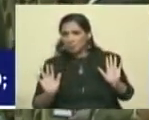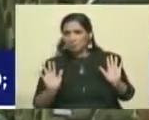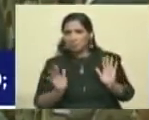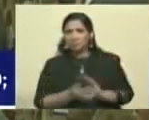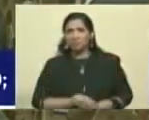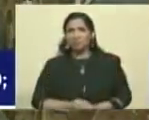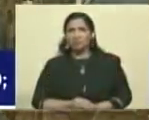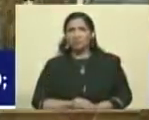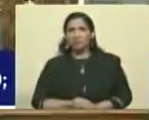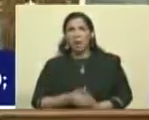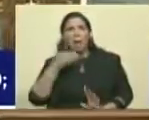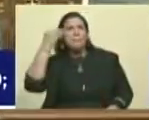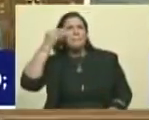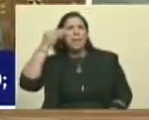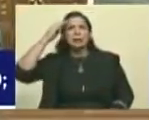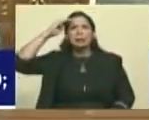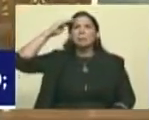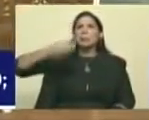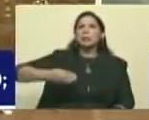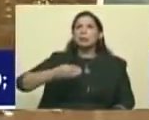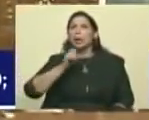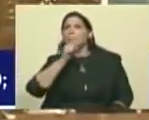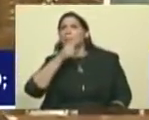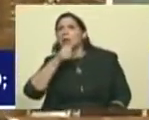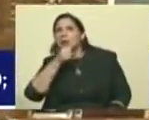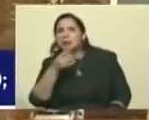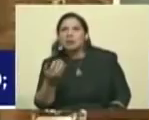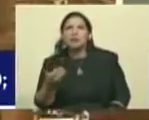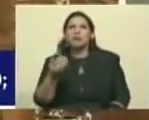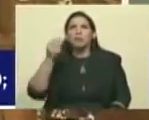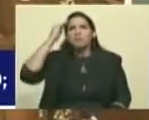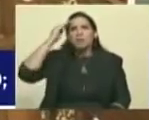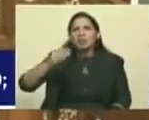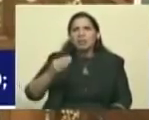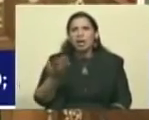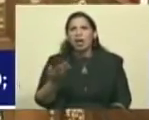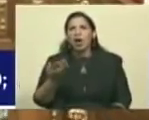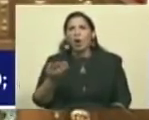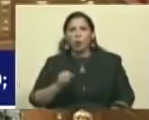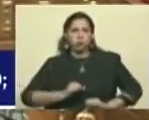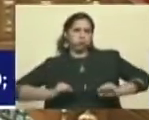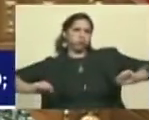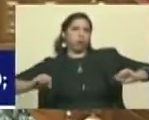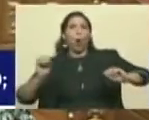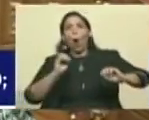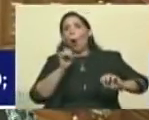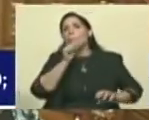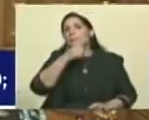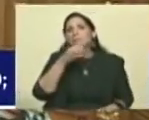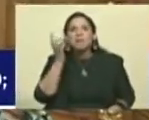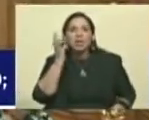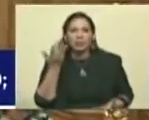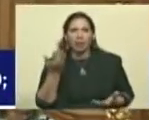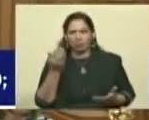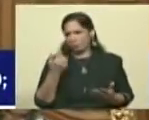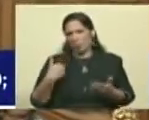Piensen, no, que el miliciano es un viejito, no, que la miliciana, el miliciano es un gordo, una viejita. Subestímen, no.